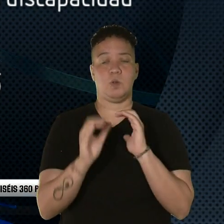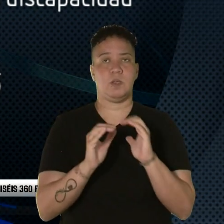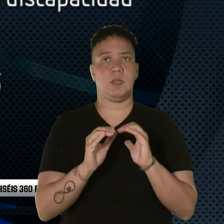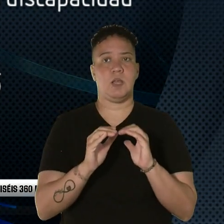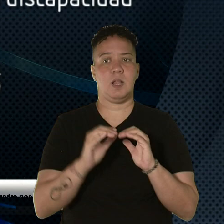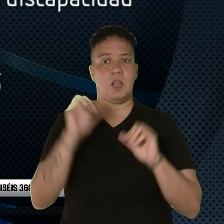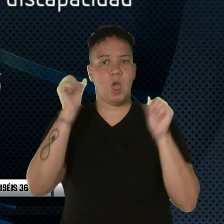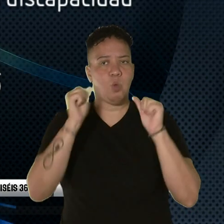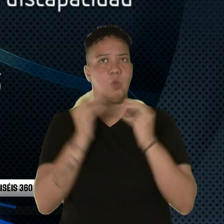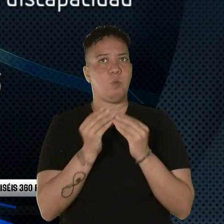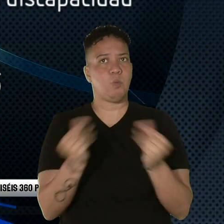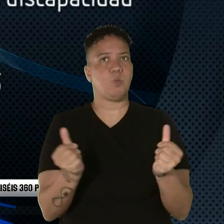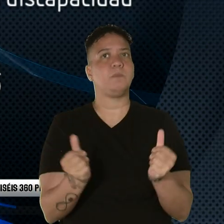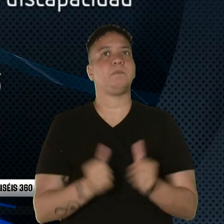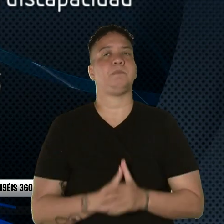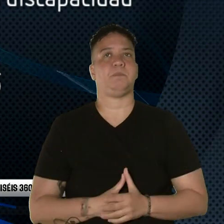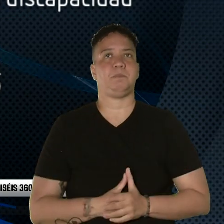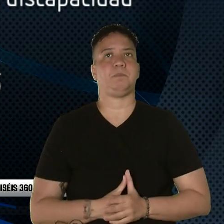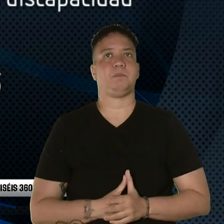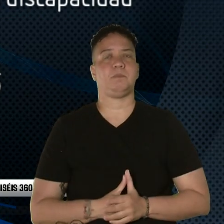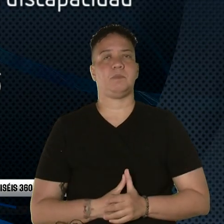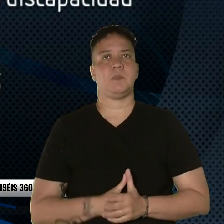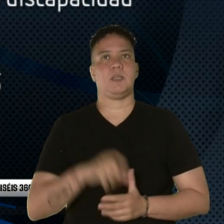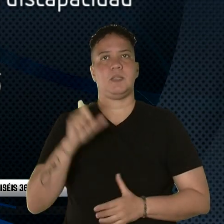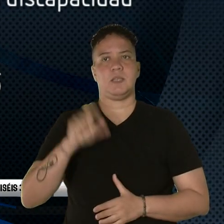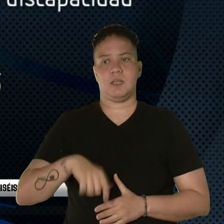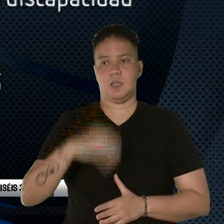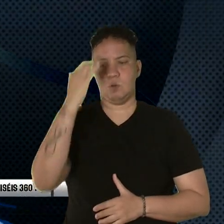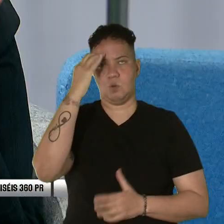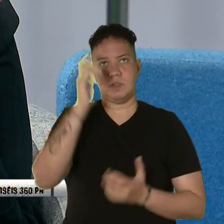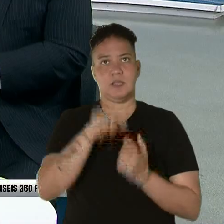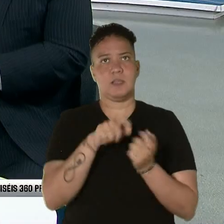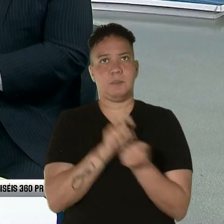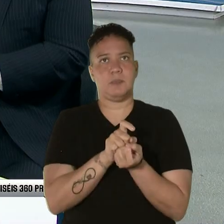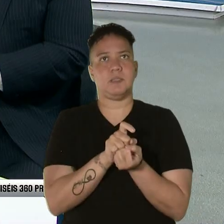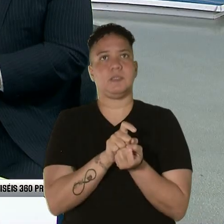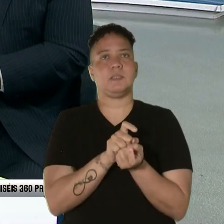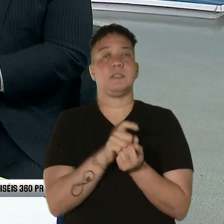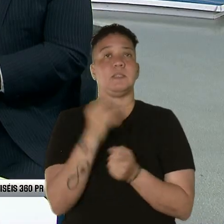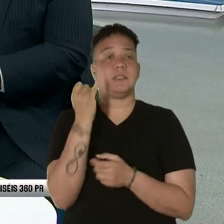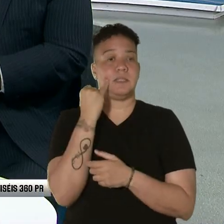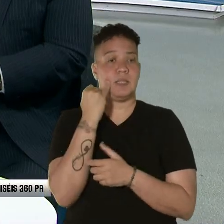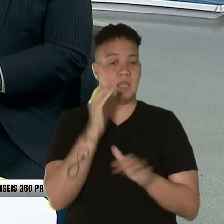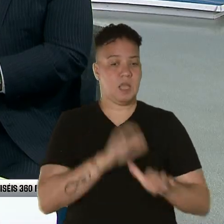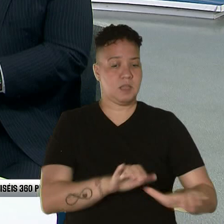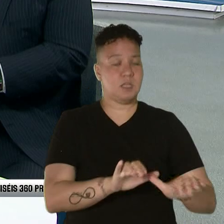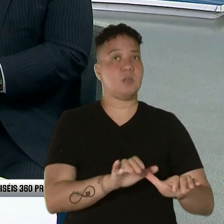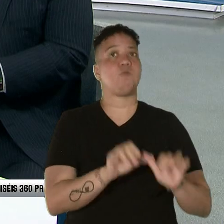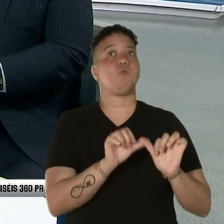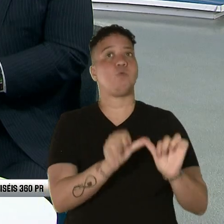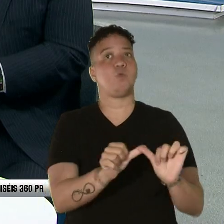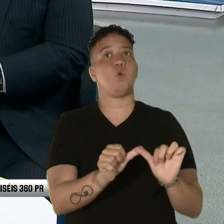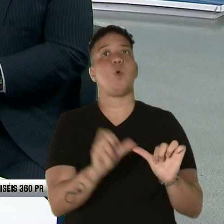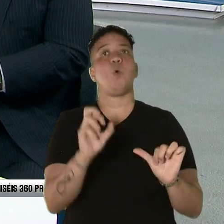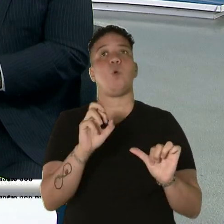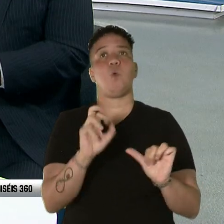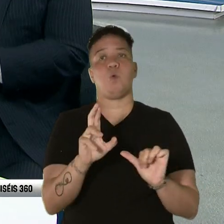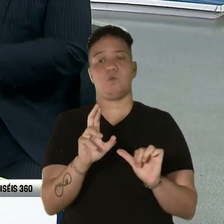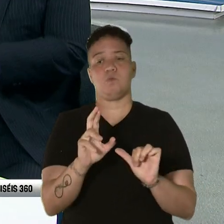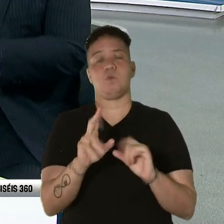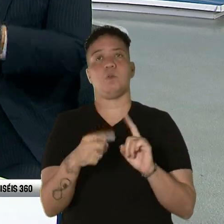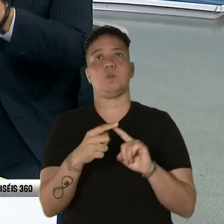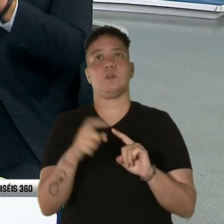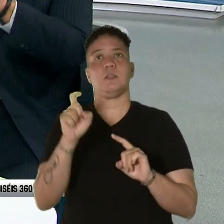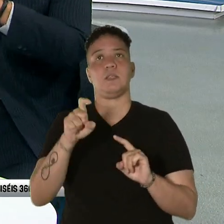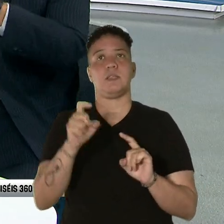duda. ¿Qué es lo que me acabas de mencionar? Debe conocer exactamente si está activo o cuando le toca recertificarse.